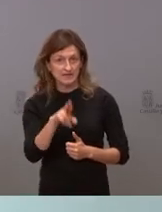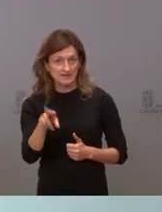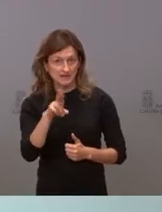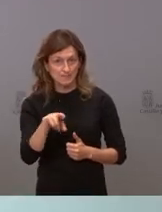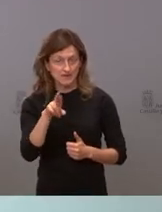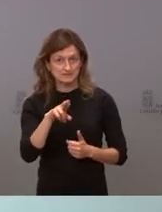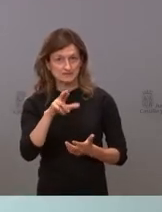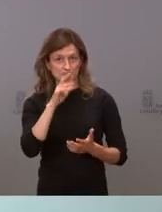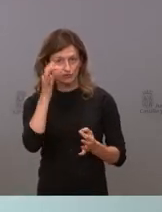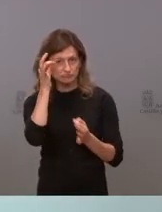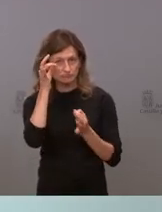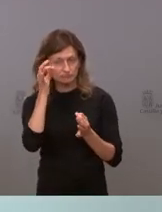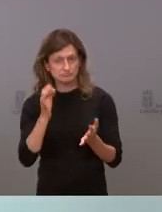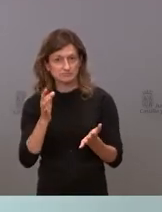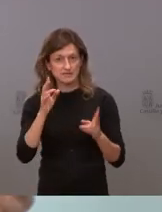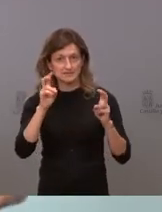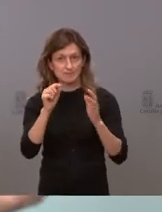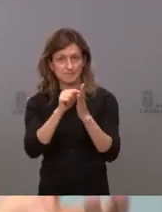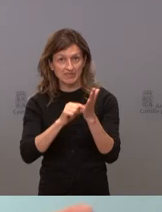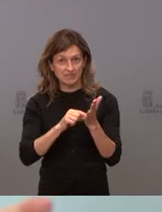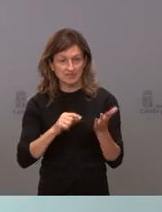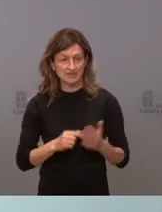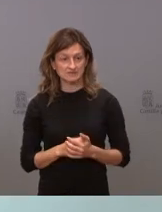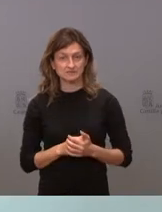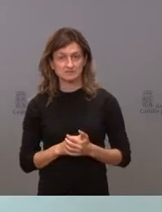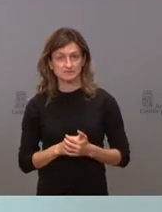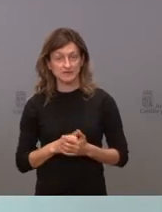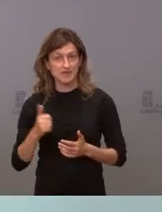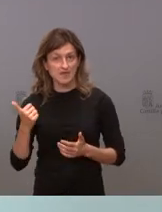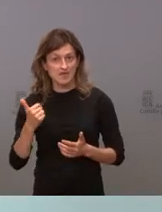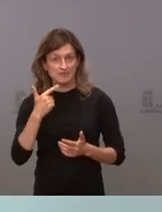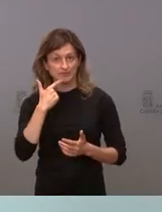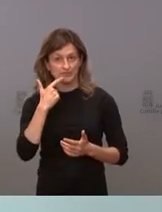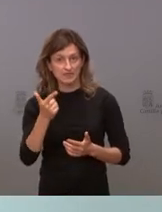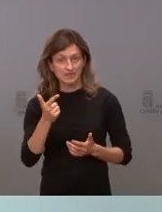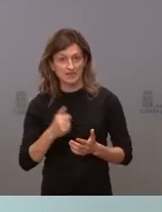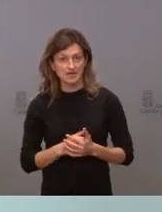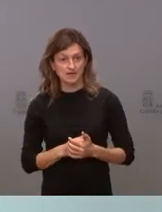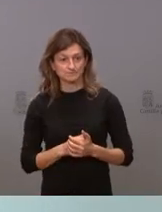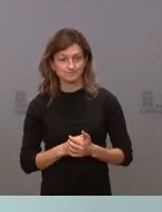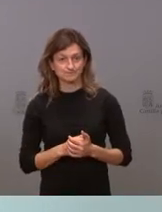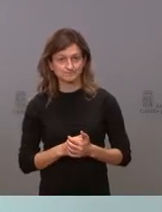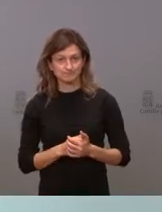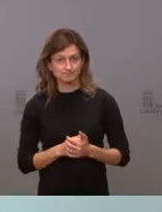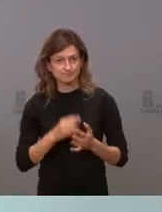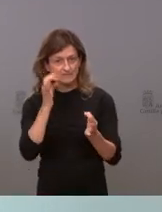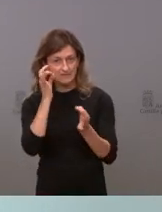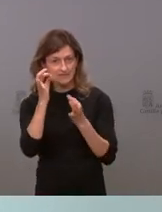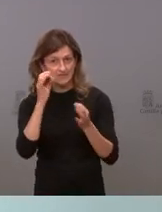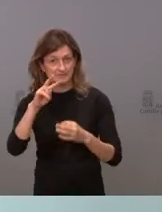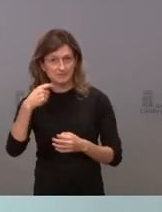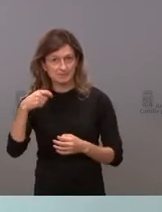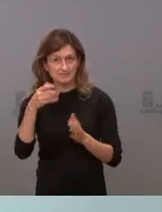con detenimiento las medidas que ha enumerado con detalle el